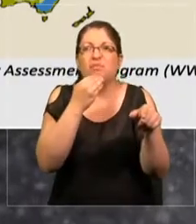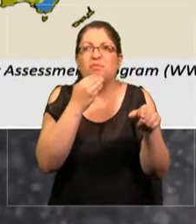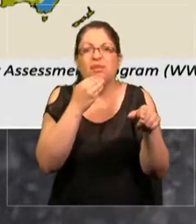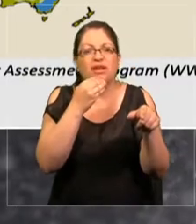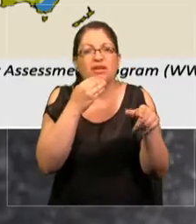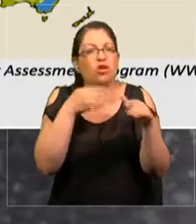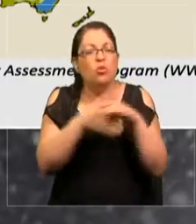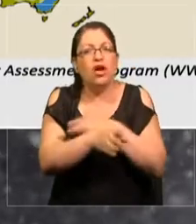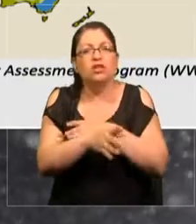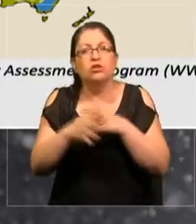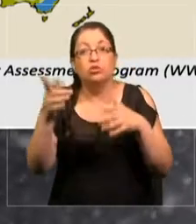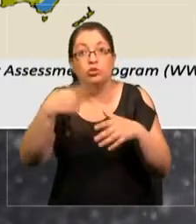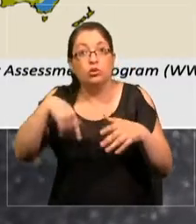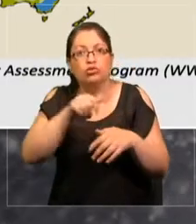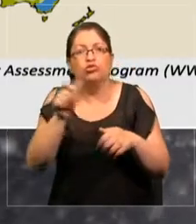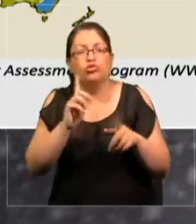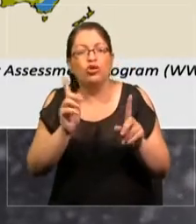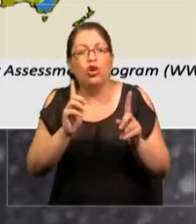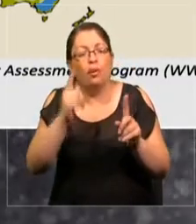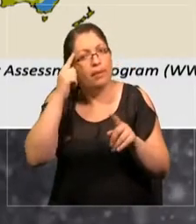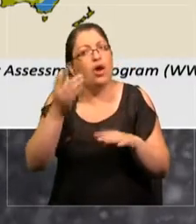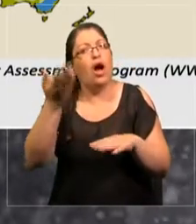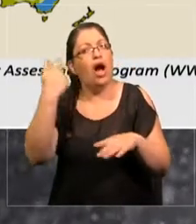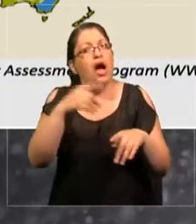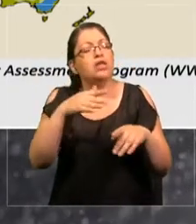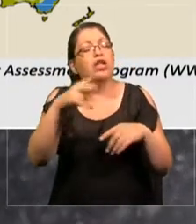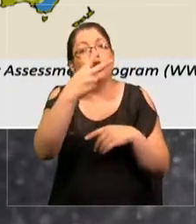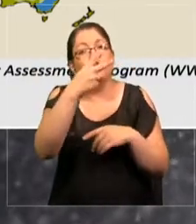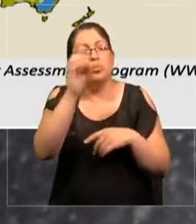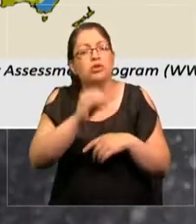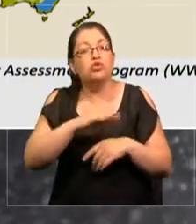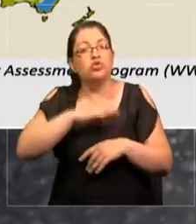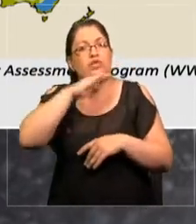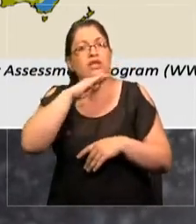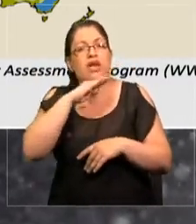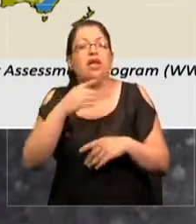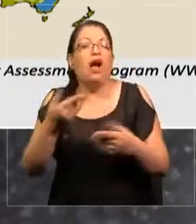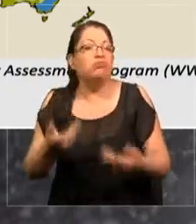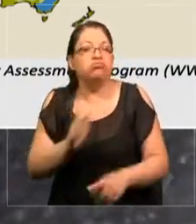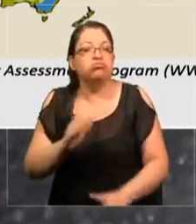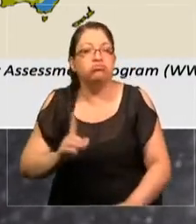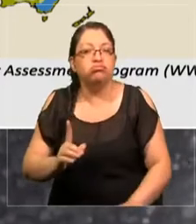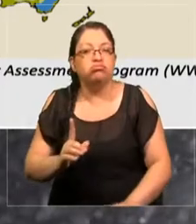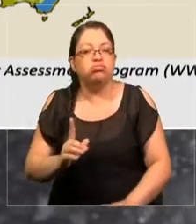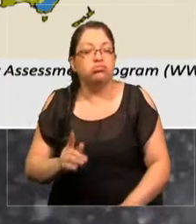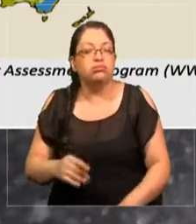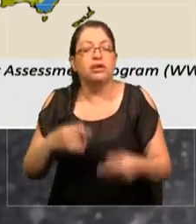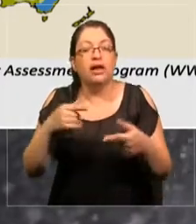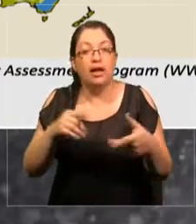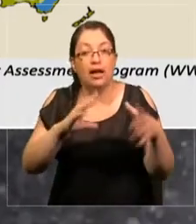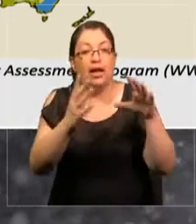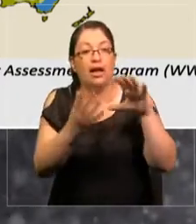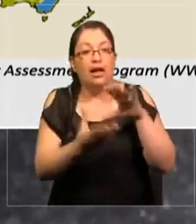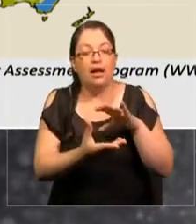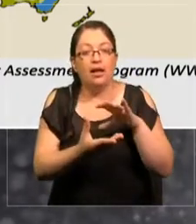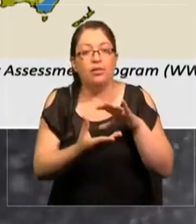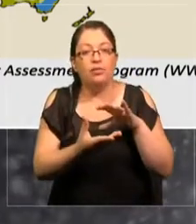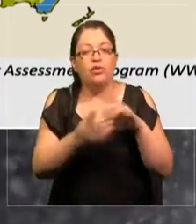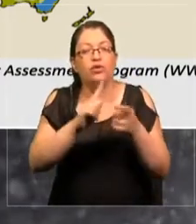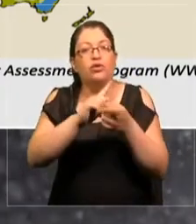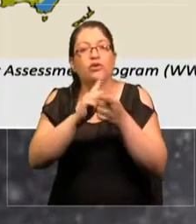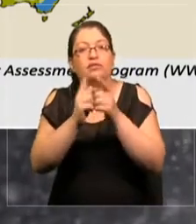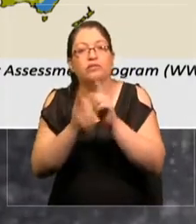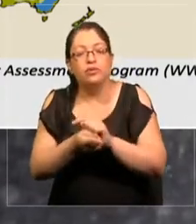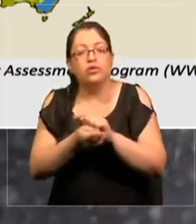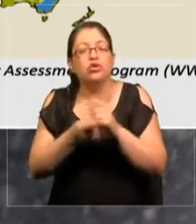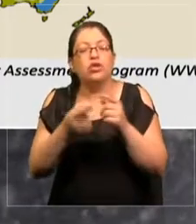acceso para nosotros. Pero antes era suficiente para nosotros, pero ya no lo es. El mundo está viviendo esta escasez del